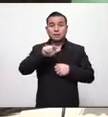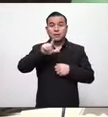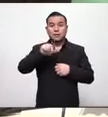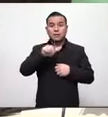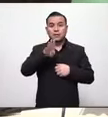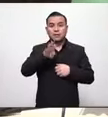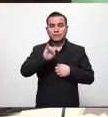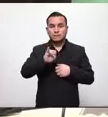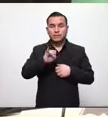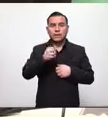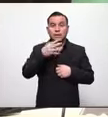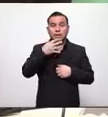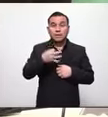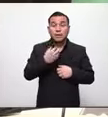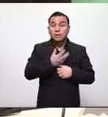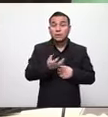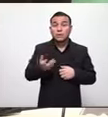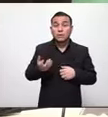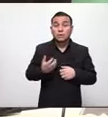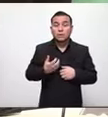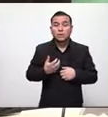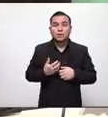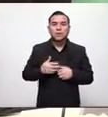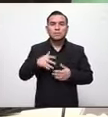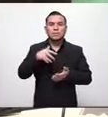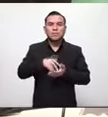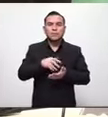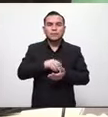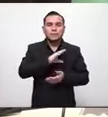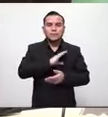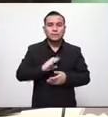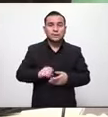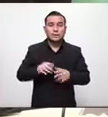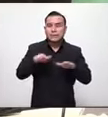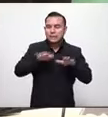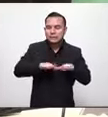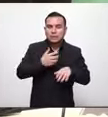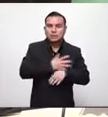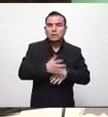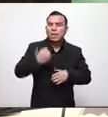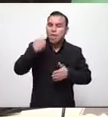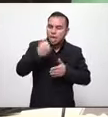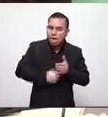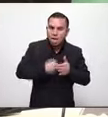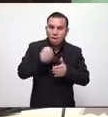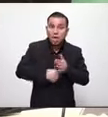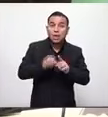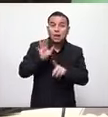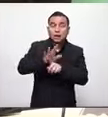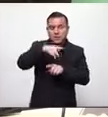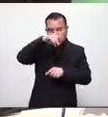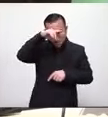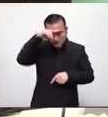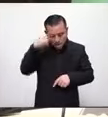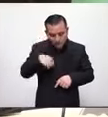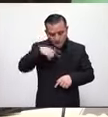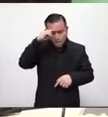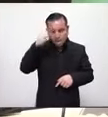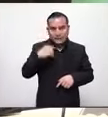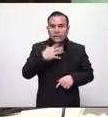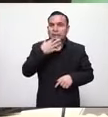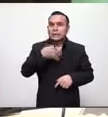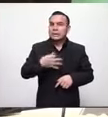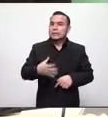un gran respeto y consideración y en nombre del pueblo salvadoreño muchas gracias por todos los esfuerzos es lamentable